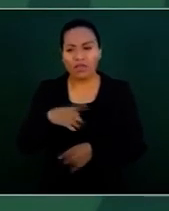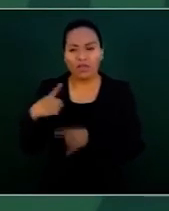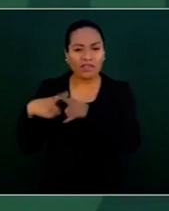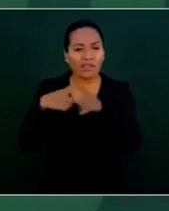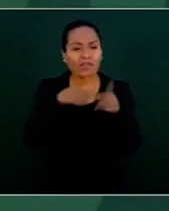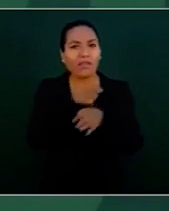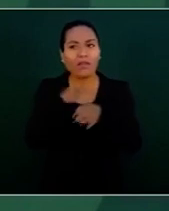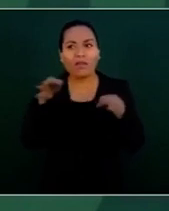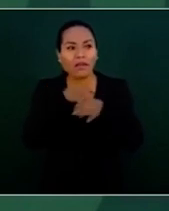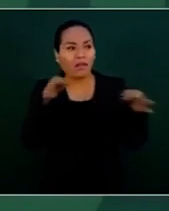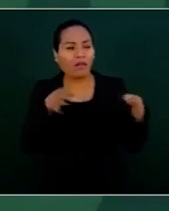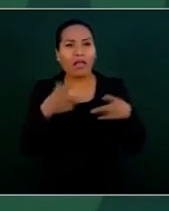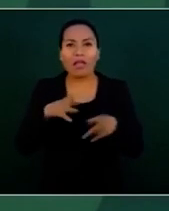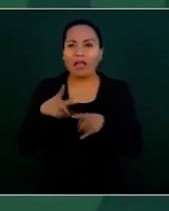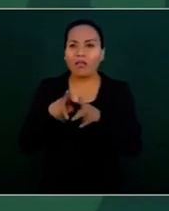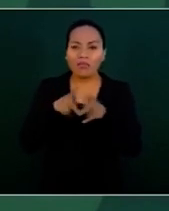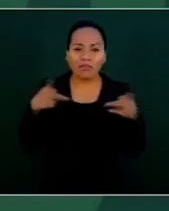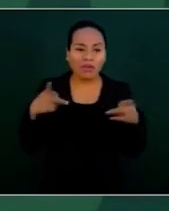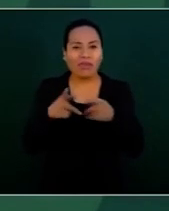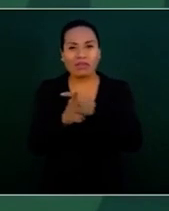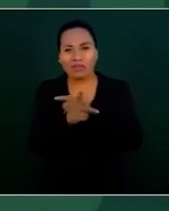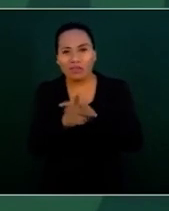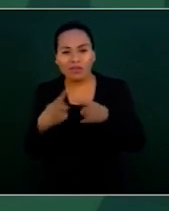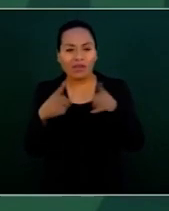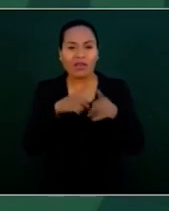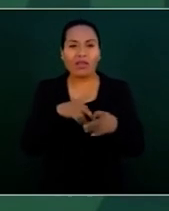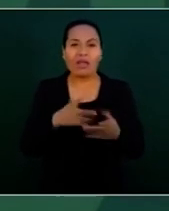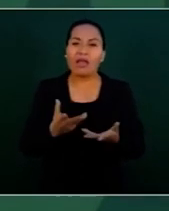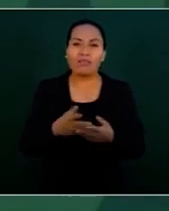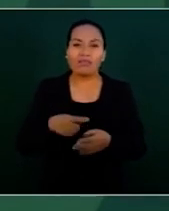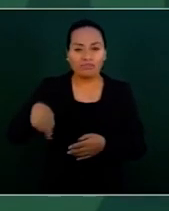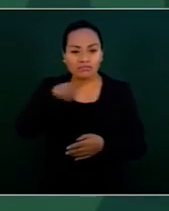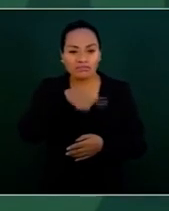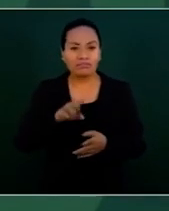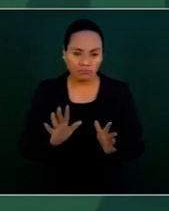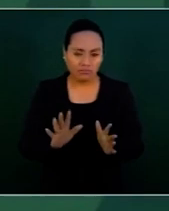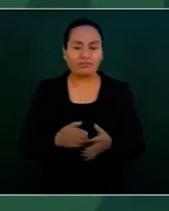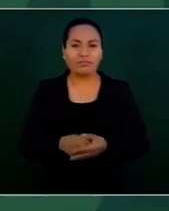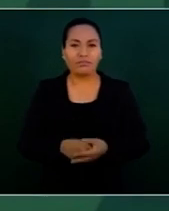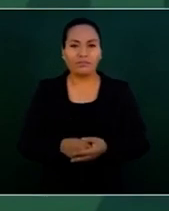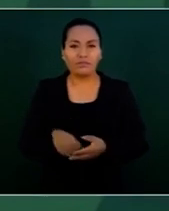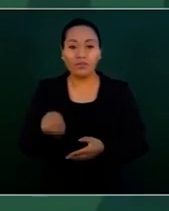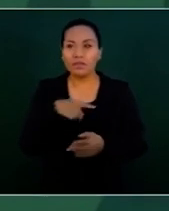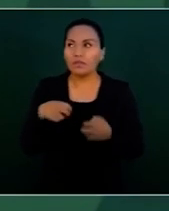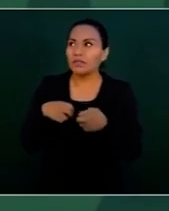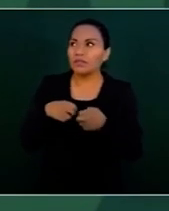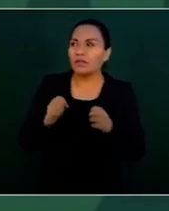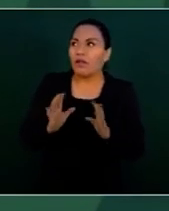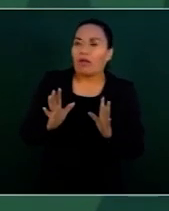que no debemos de espantarnos,